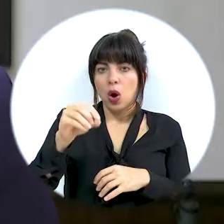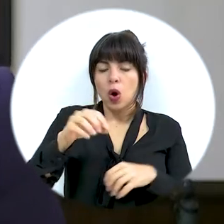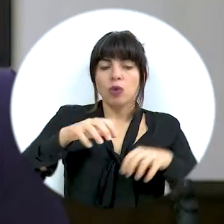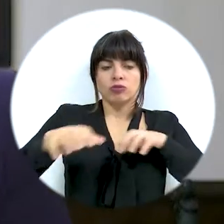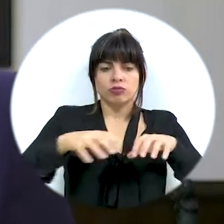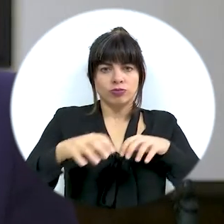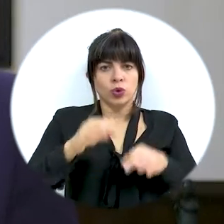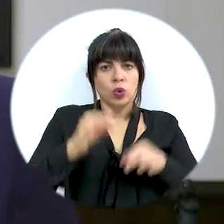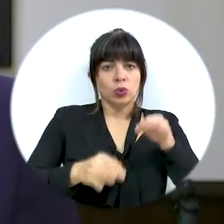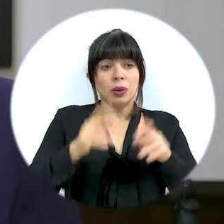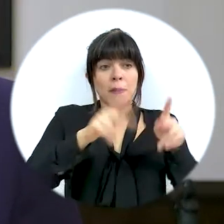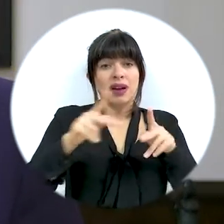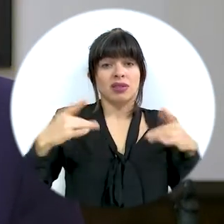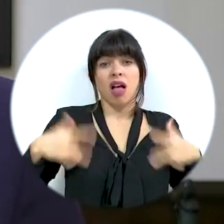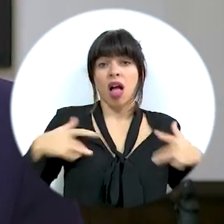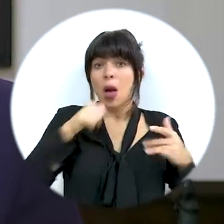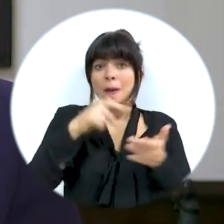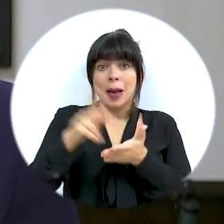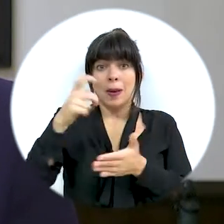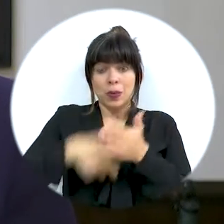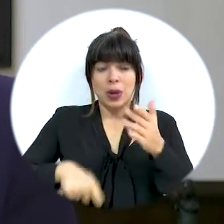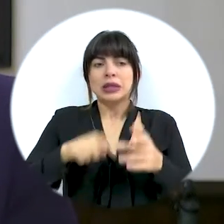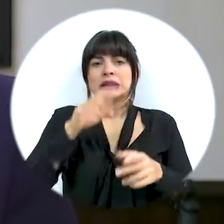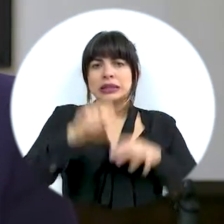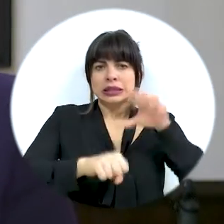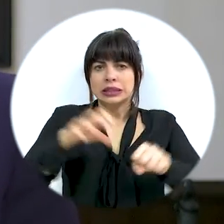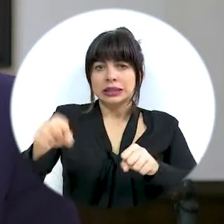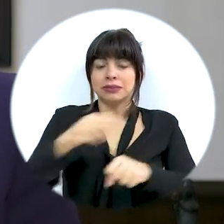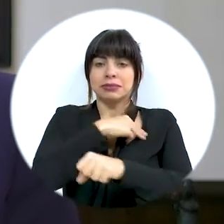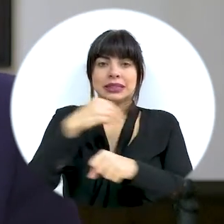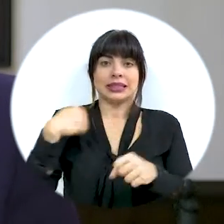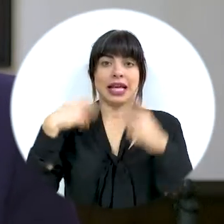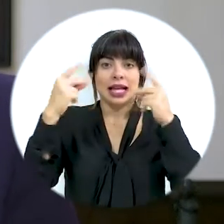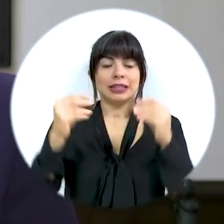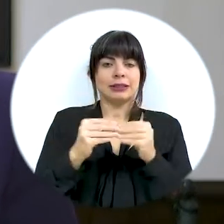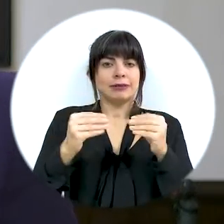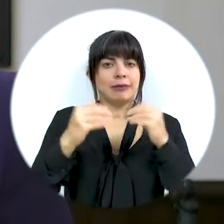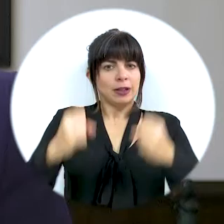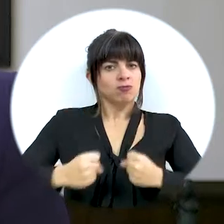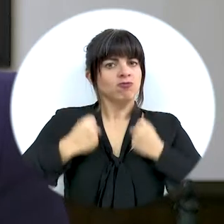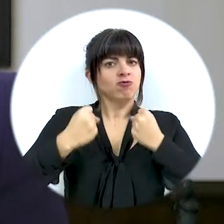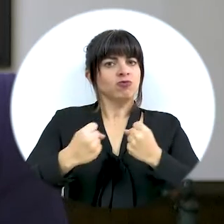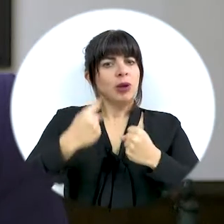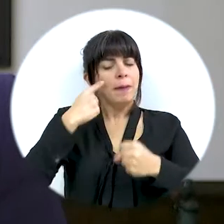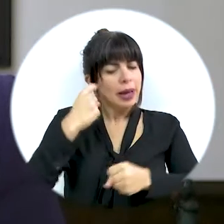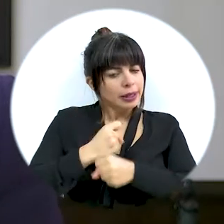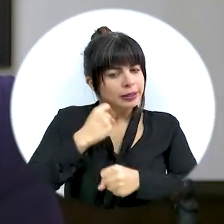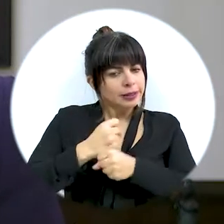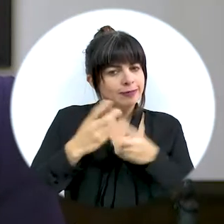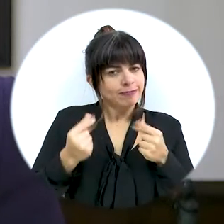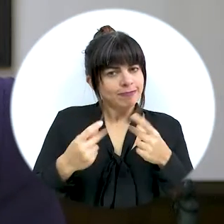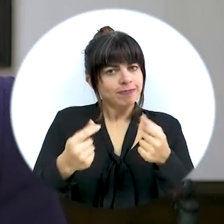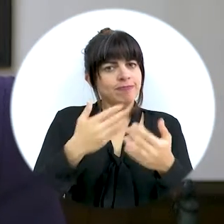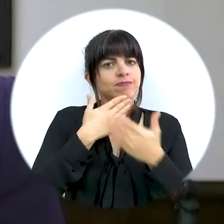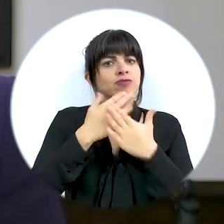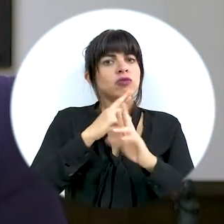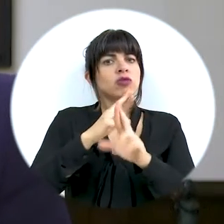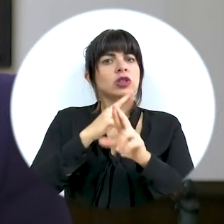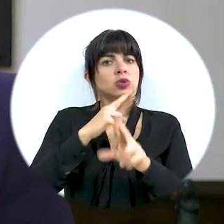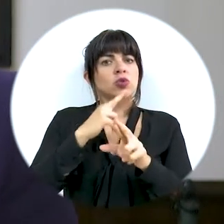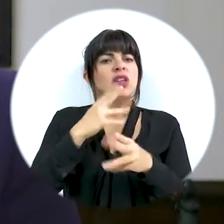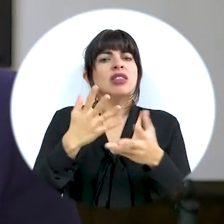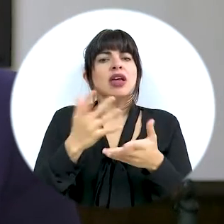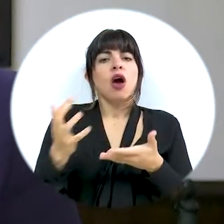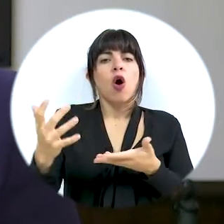judiciales contra los evasores, fortaleciendo el Ministerio de Hacienda para gestionar de manera ágil y